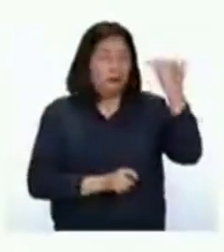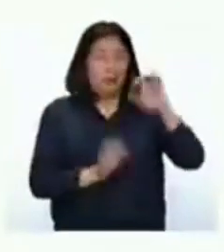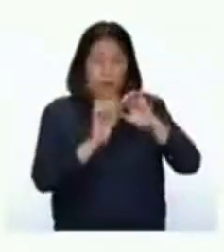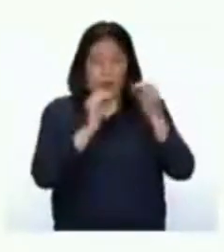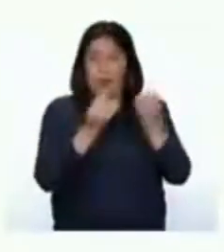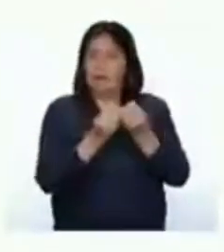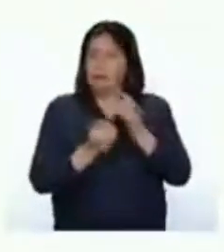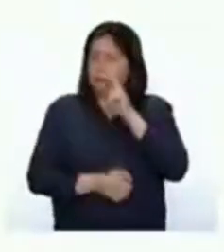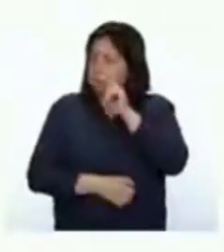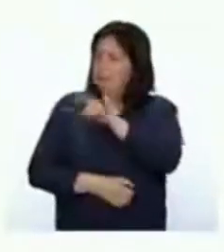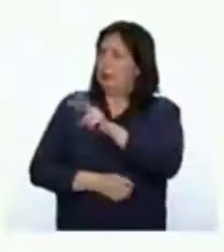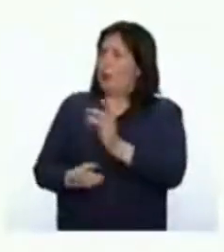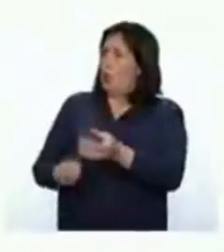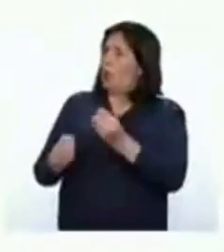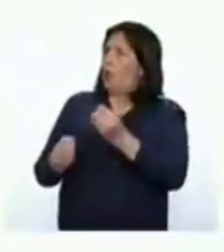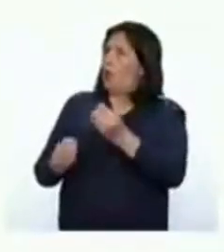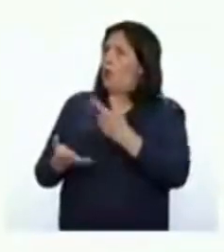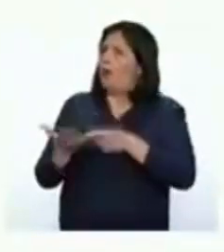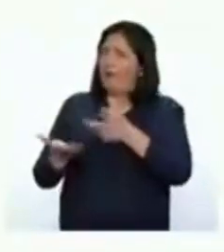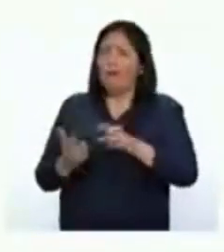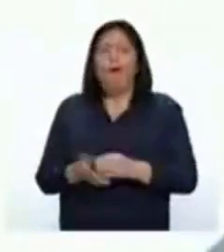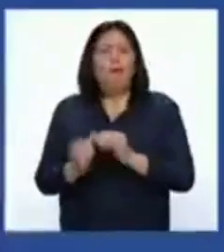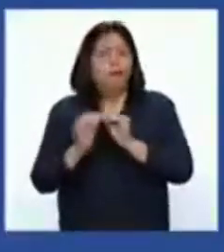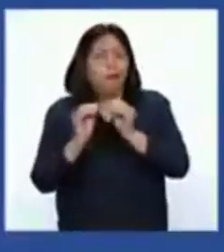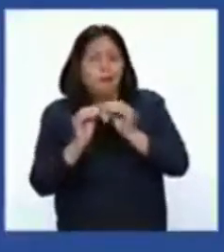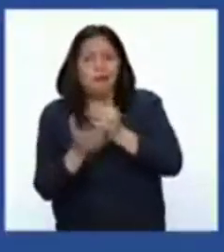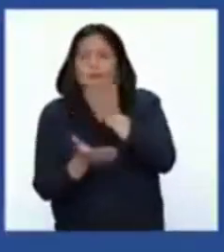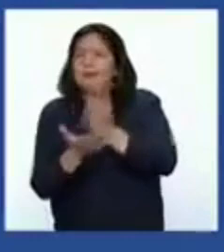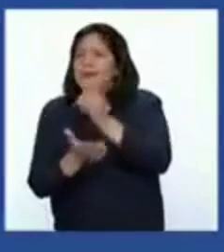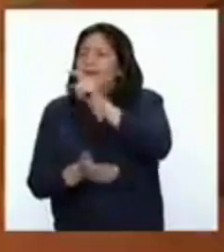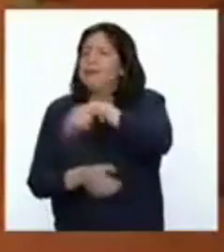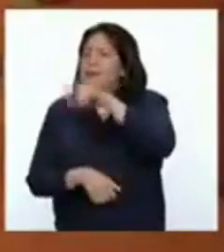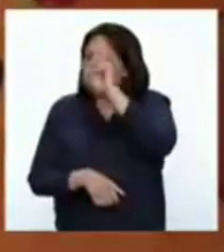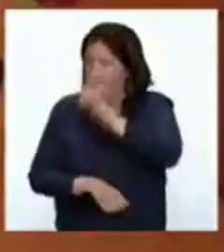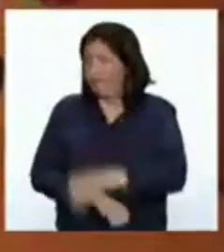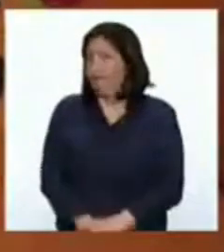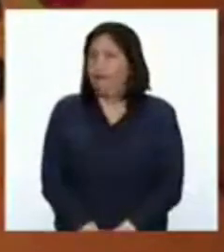a ver cómo la organización hace frente a esta problemática en nuestro país.